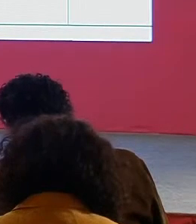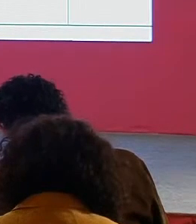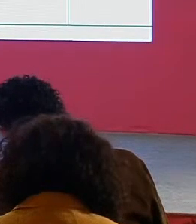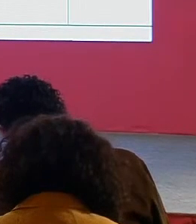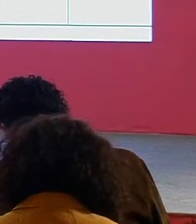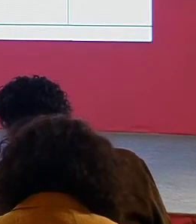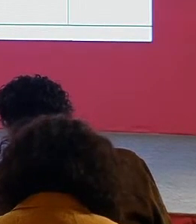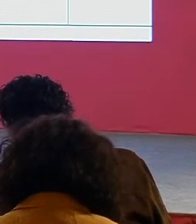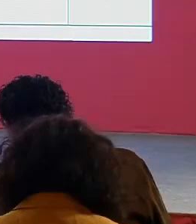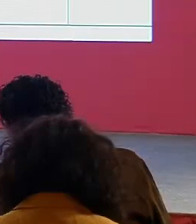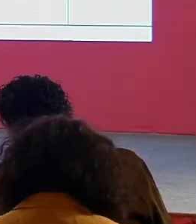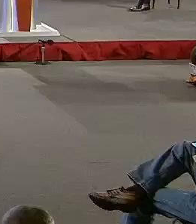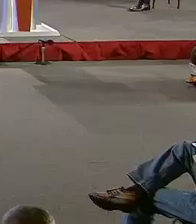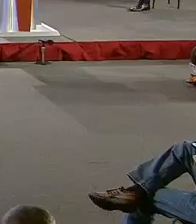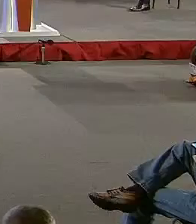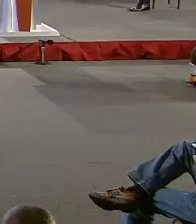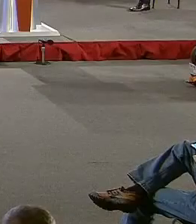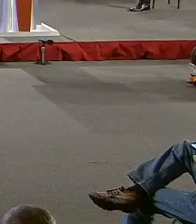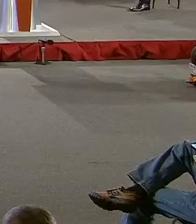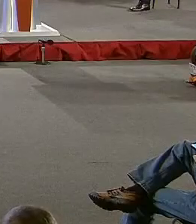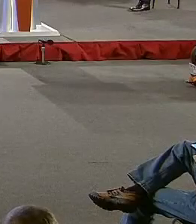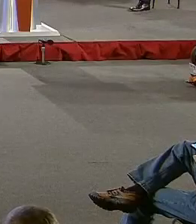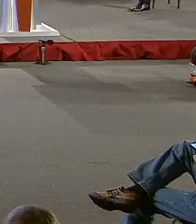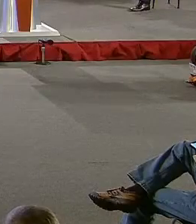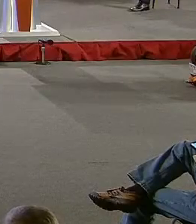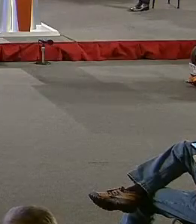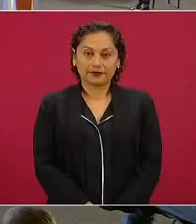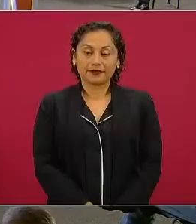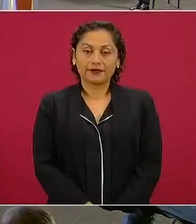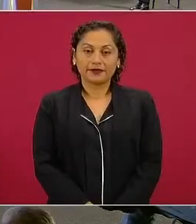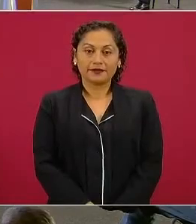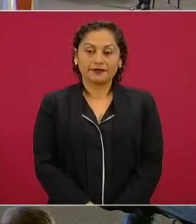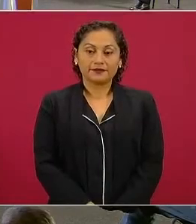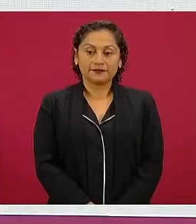todo esto se terminó, por eso